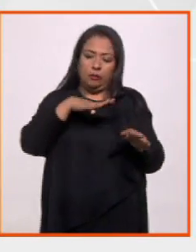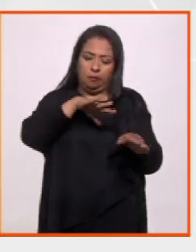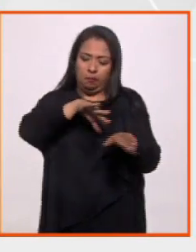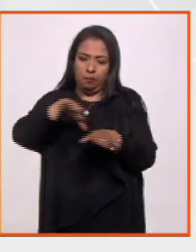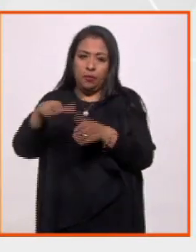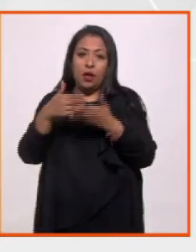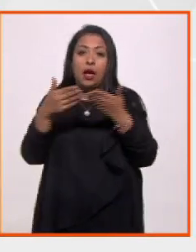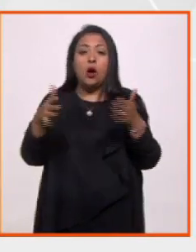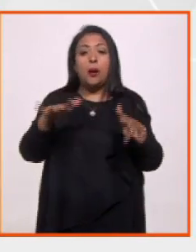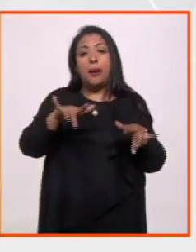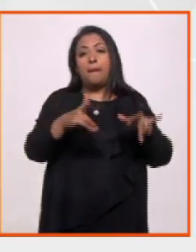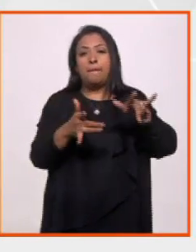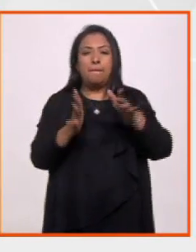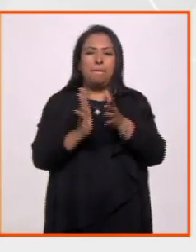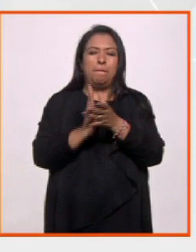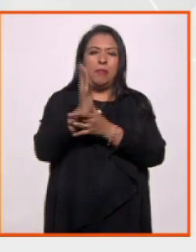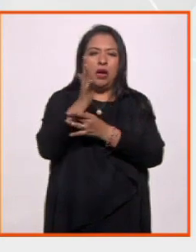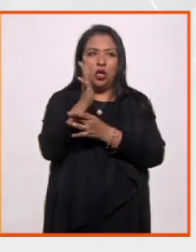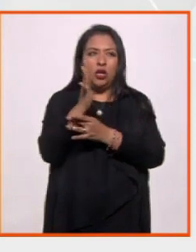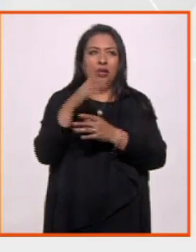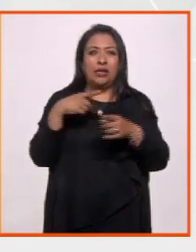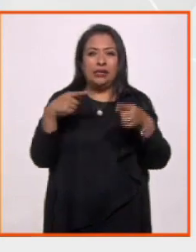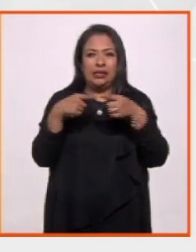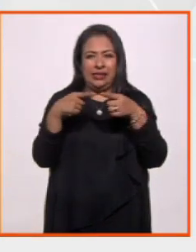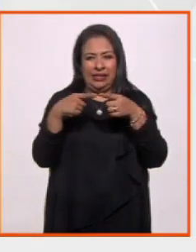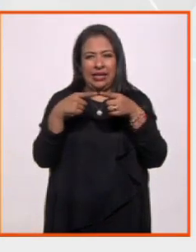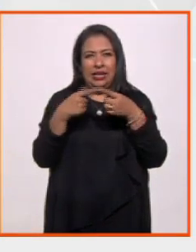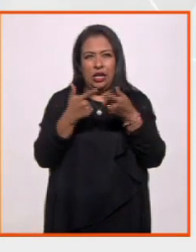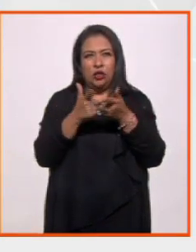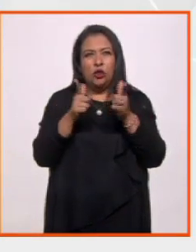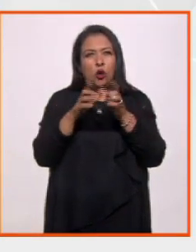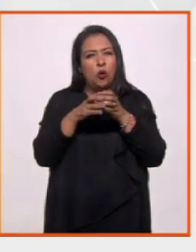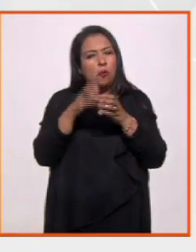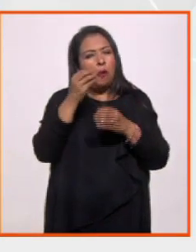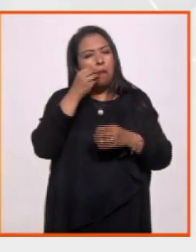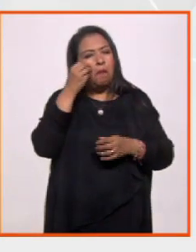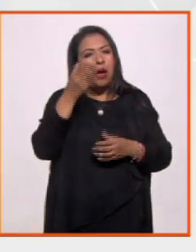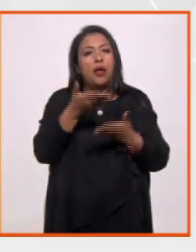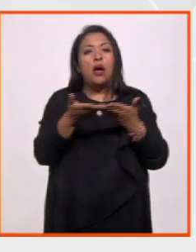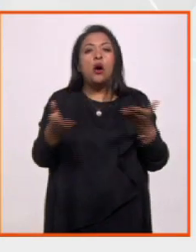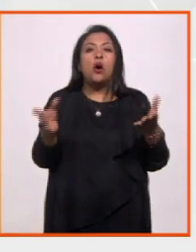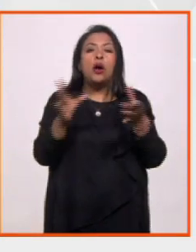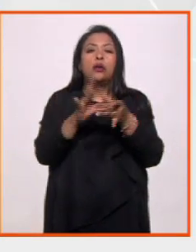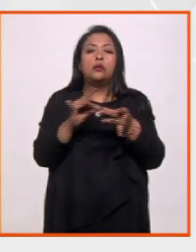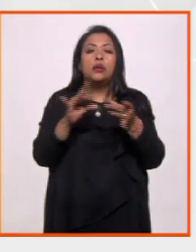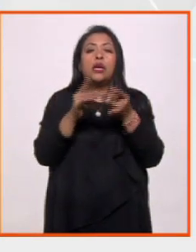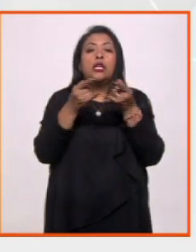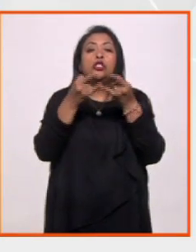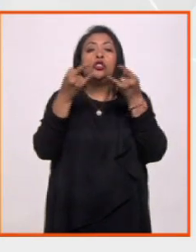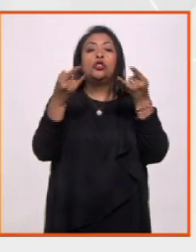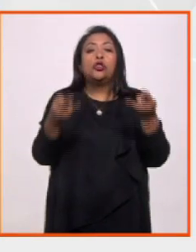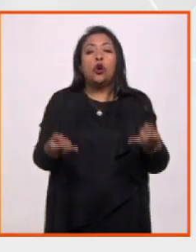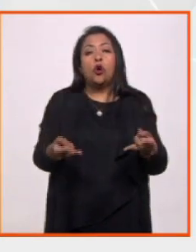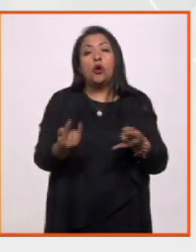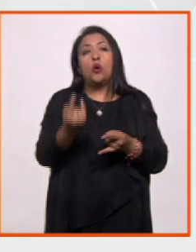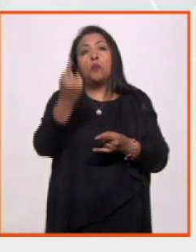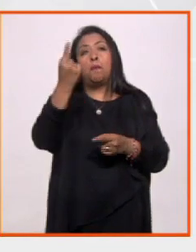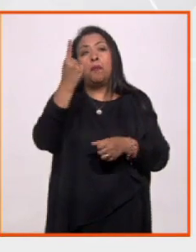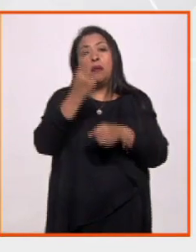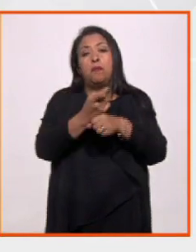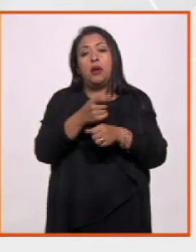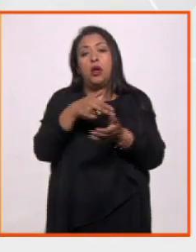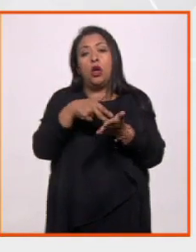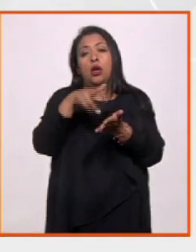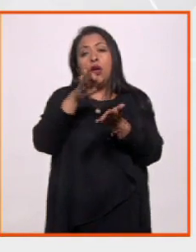vamos con marionetas. Marionetas de la esquina, esta compañía fabulosa. Ahora nos cuenta la historia de uno de los primeros